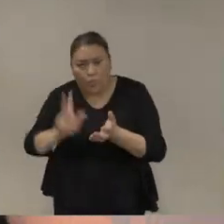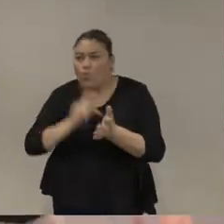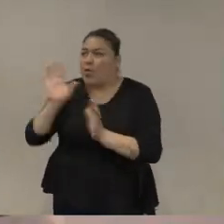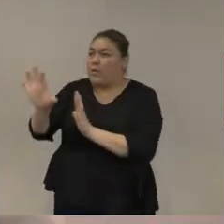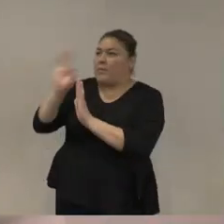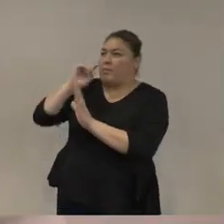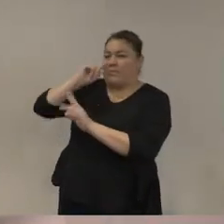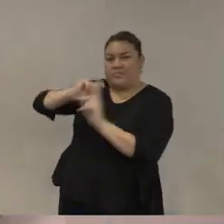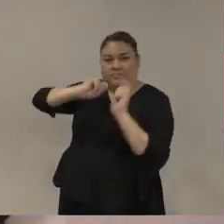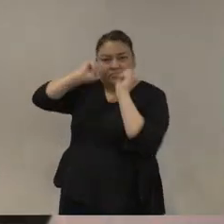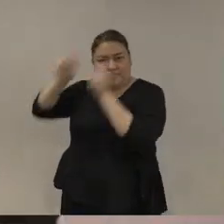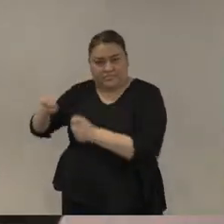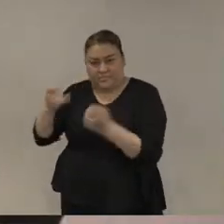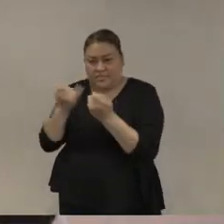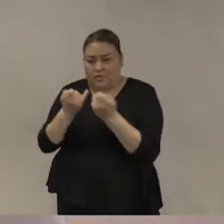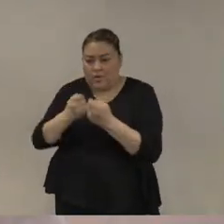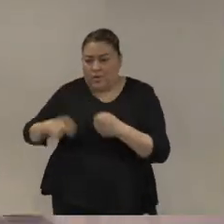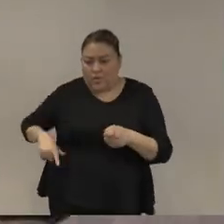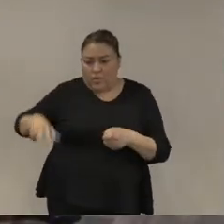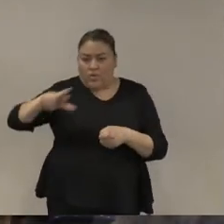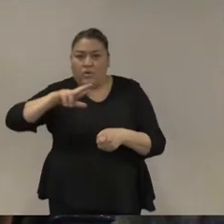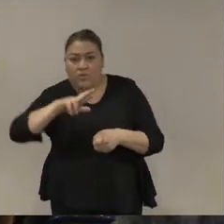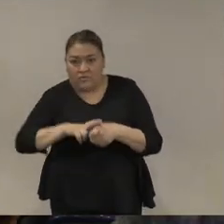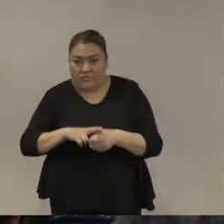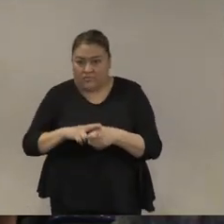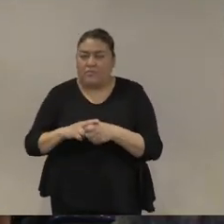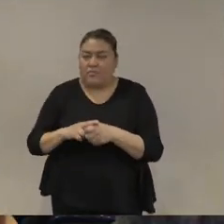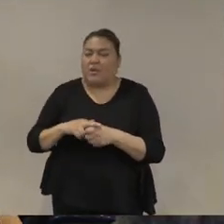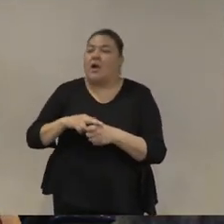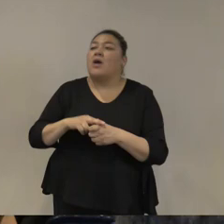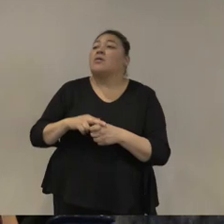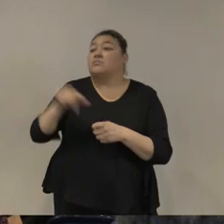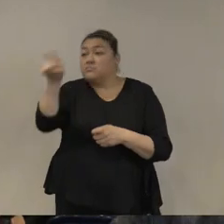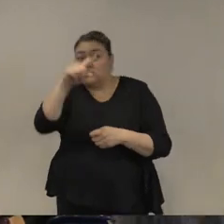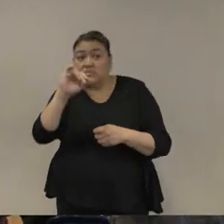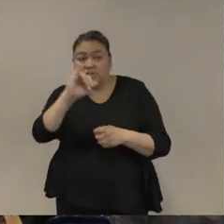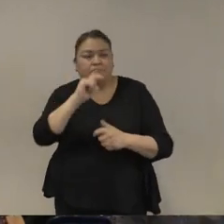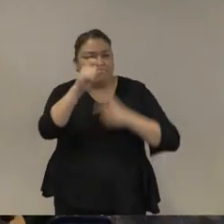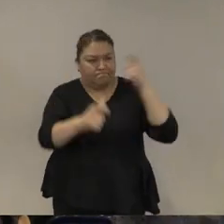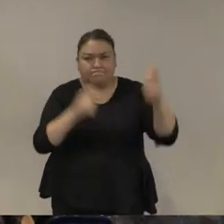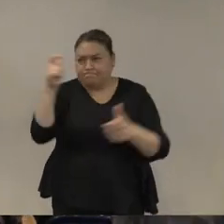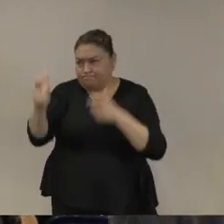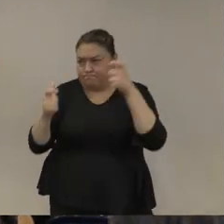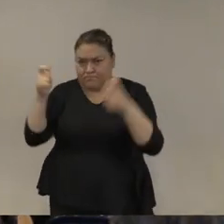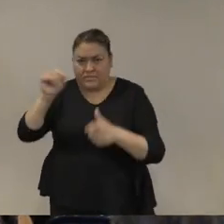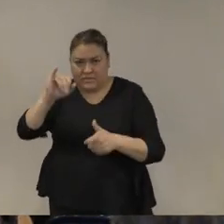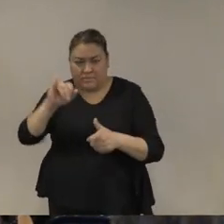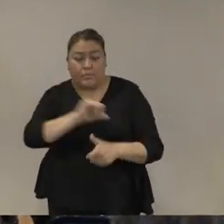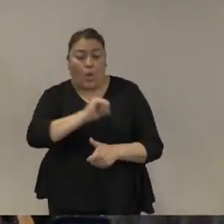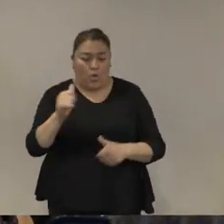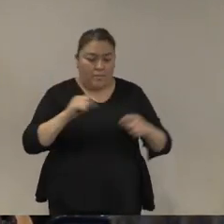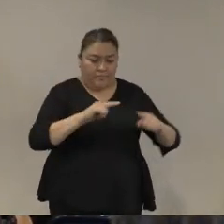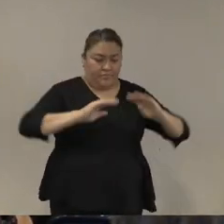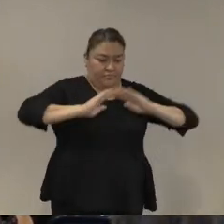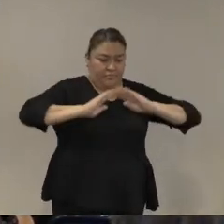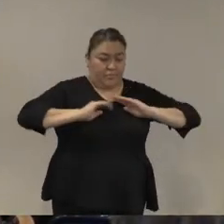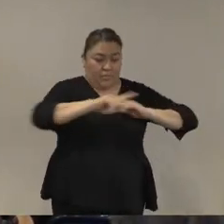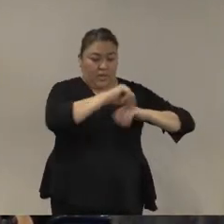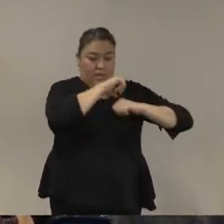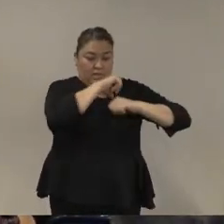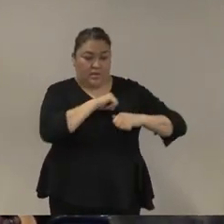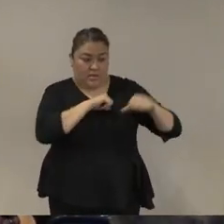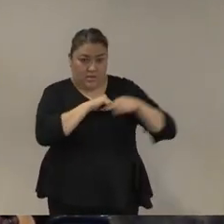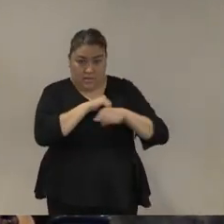asegurar a los gobernadores dinero del gobierno federal. Por otro lado, la intervención militar ayuda a los comandantes de las Fuerzas Armadas en